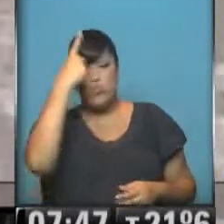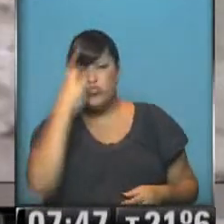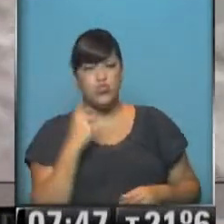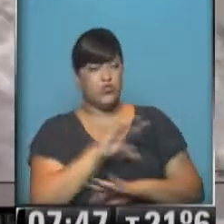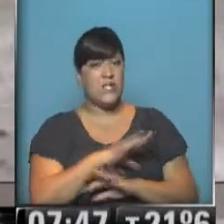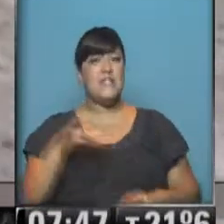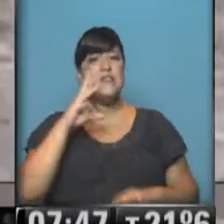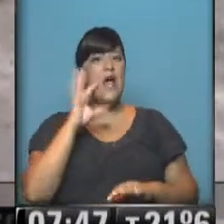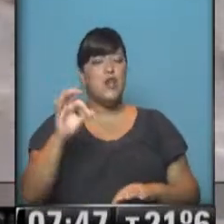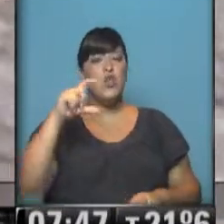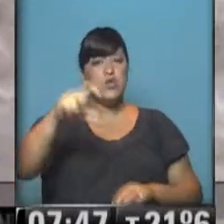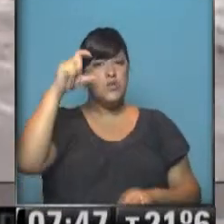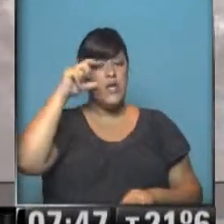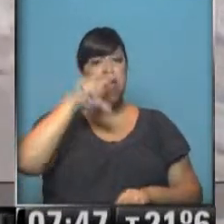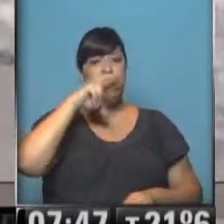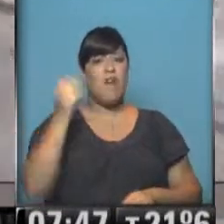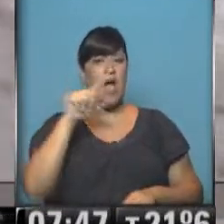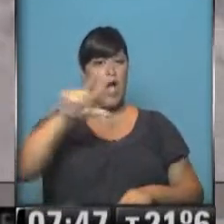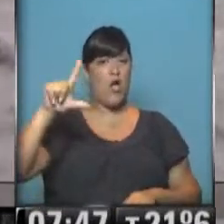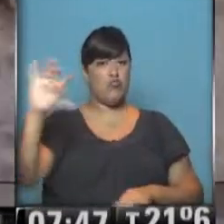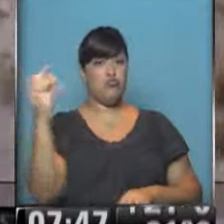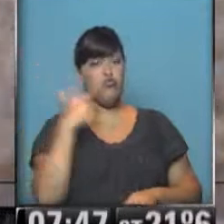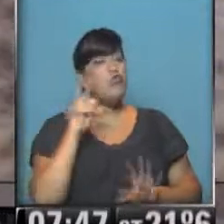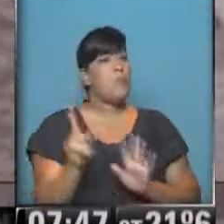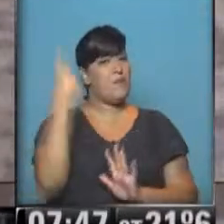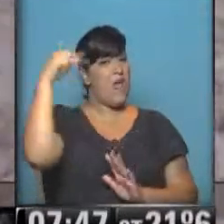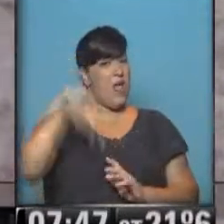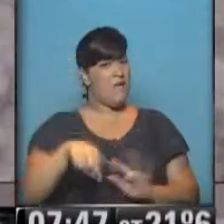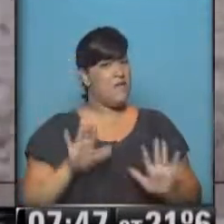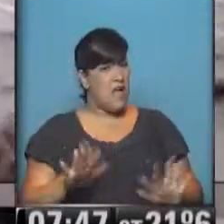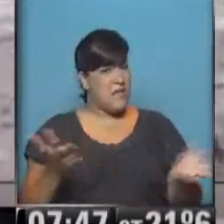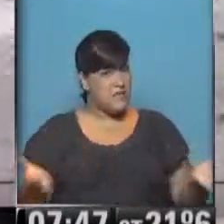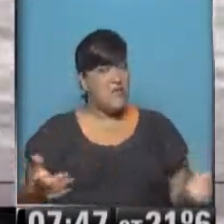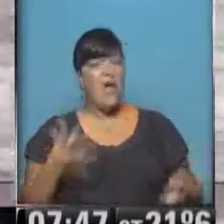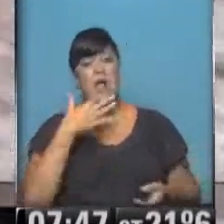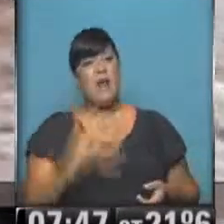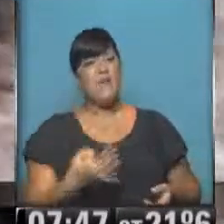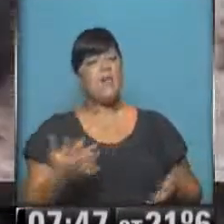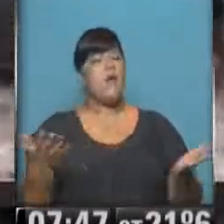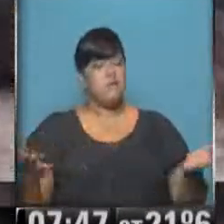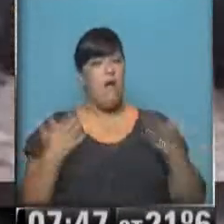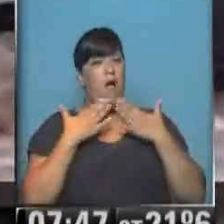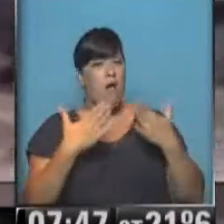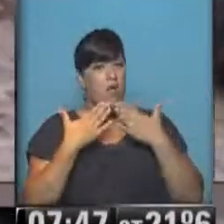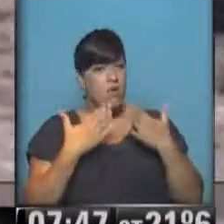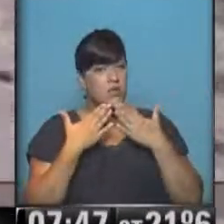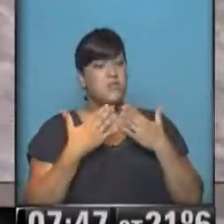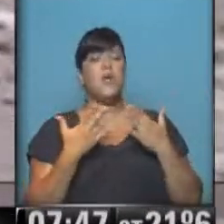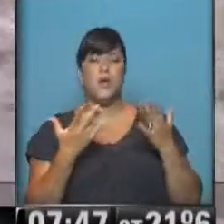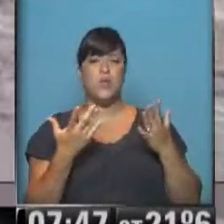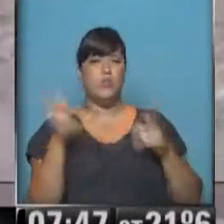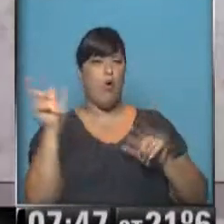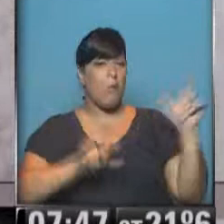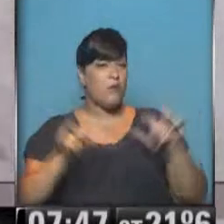Acá en Río Ceballos yo nunca he visto esto. La verdad que, bueno, que agradecemos la solidaridad de mucha gente,